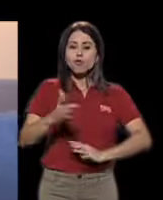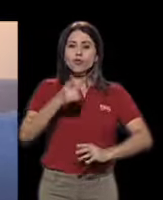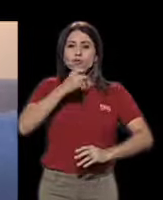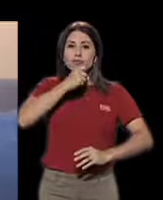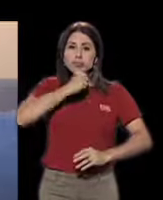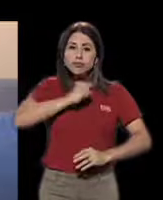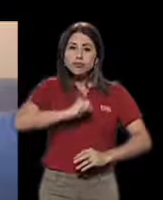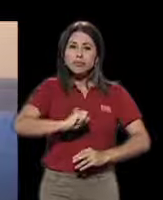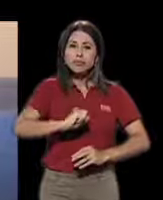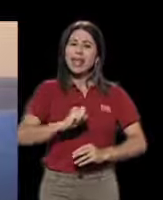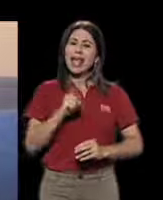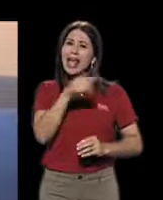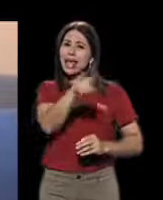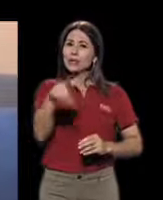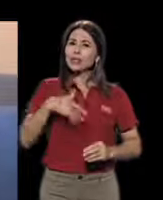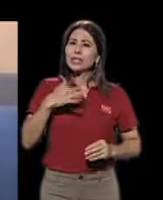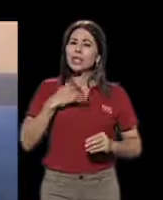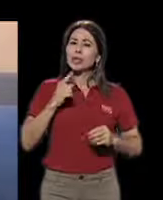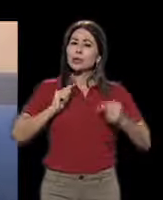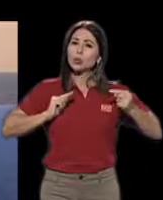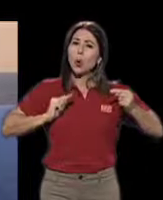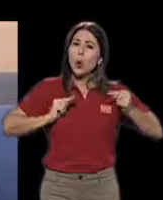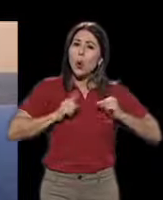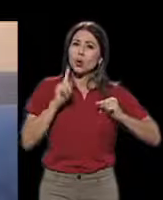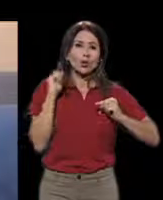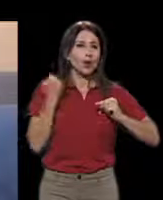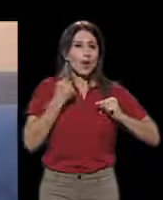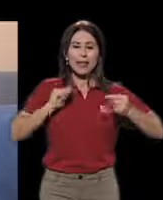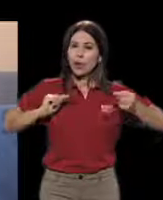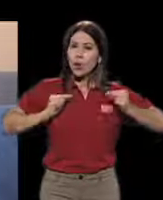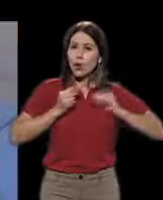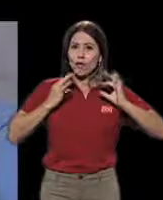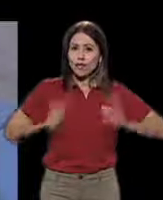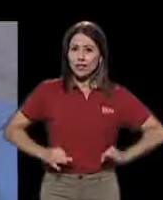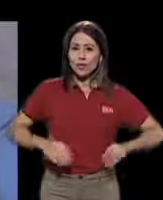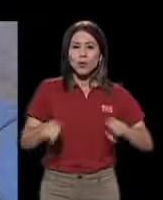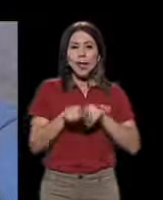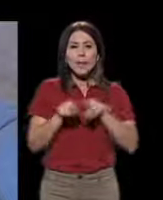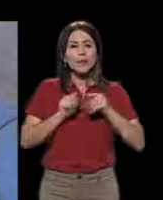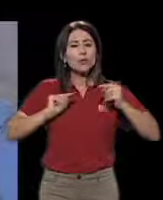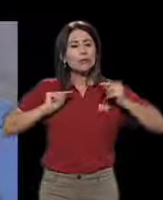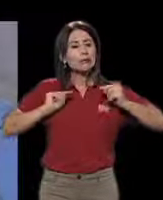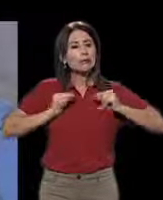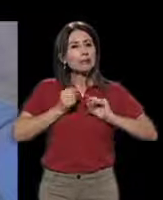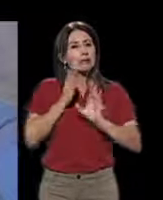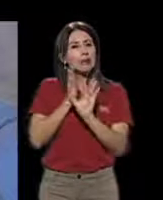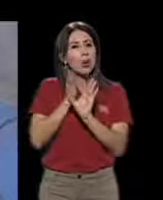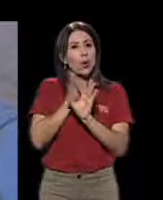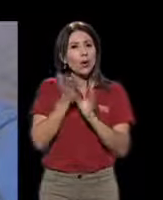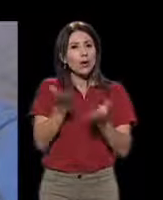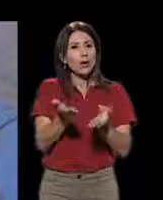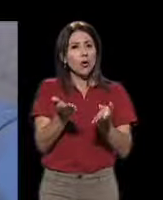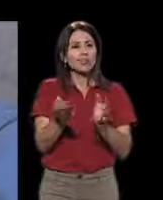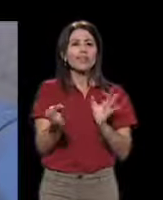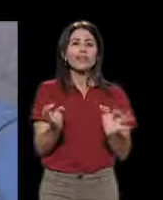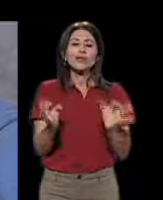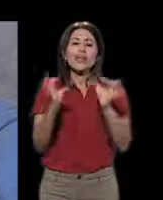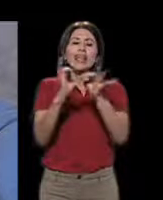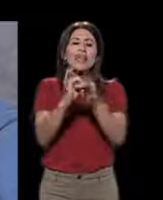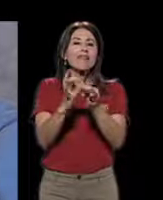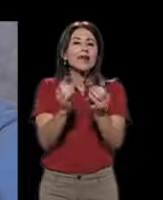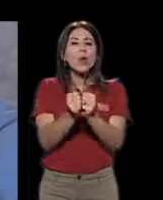un dolor más allá del físico, es un dolor psicológico, por decirlo de alguna manera, que tiene que ver con